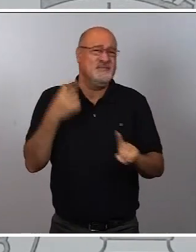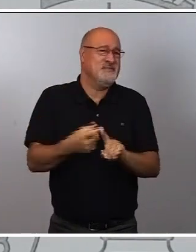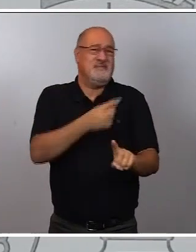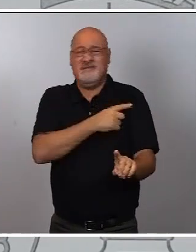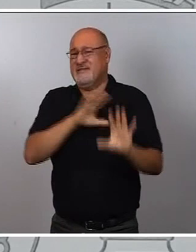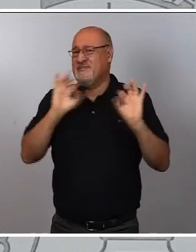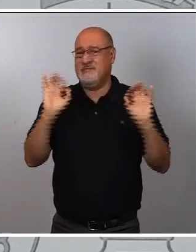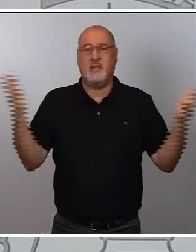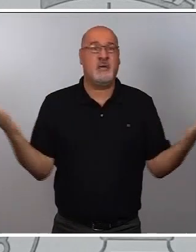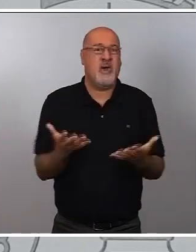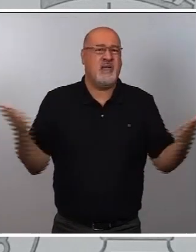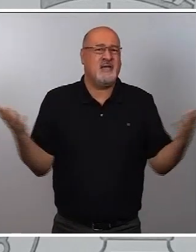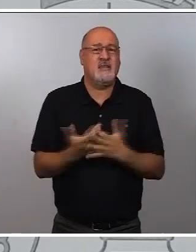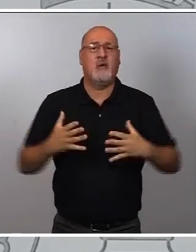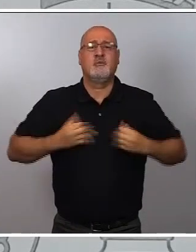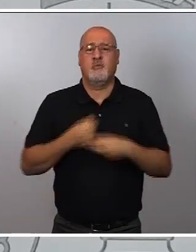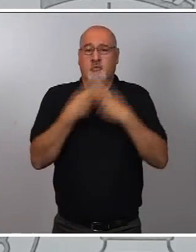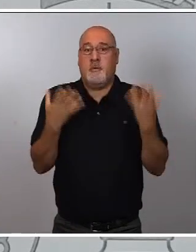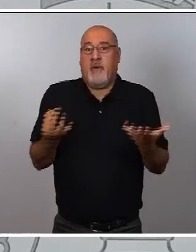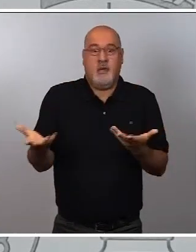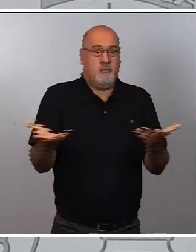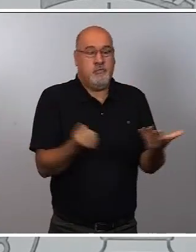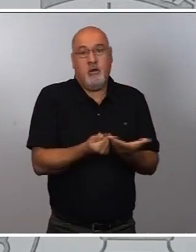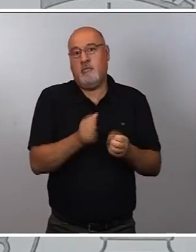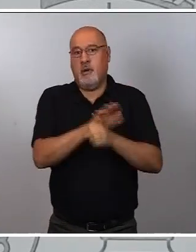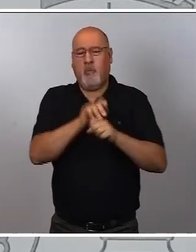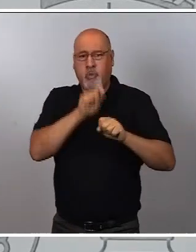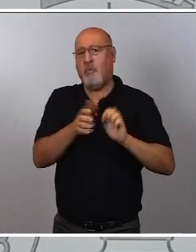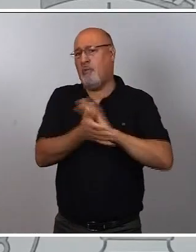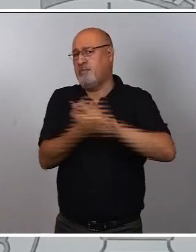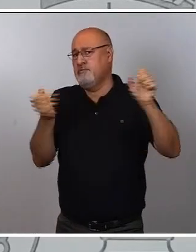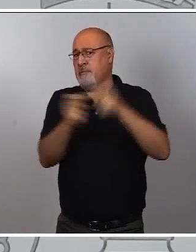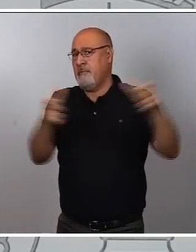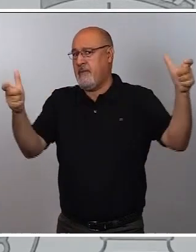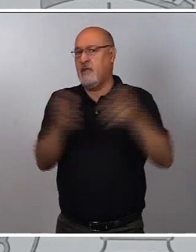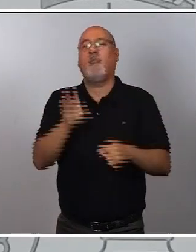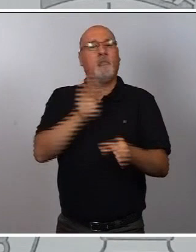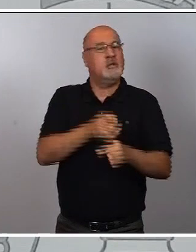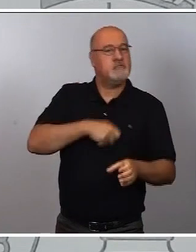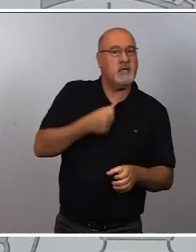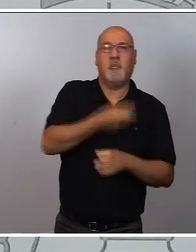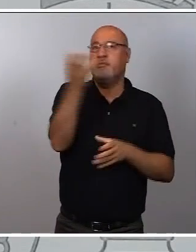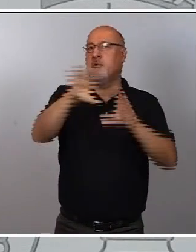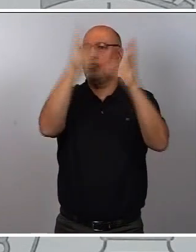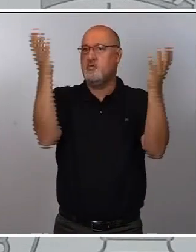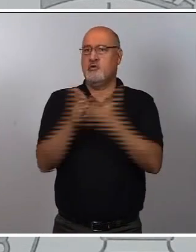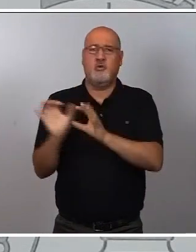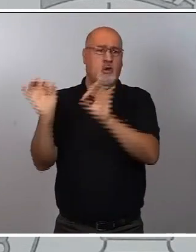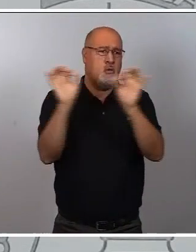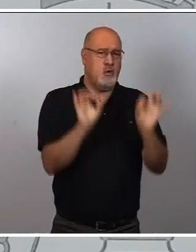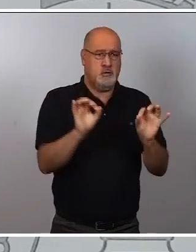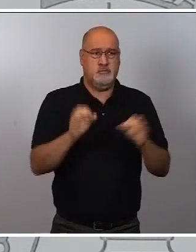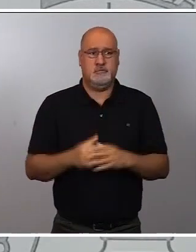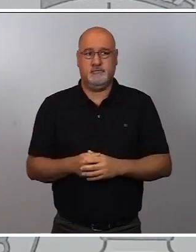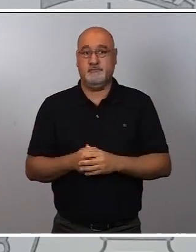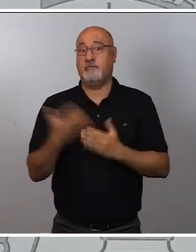la salud pública y la rapidez en la evolución de la enfermedad, no solo en España, sino en el resto del mundo. En aquel